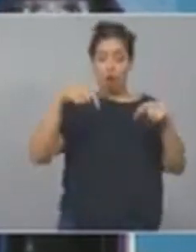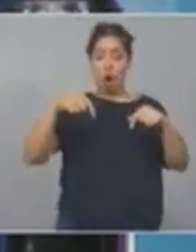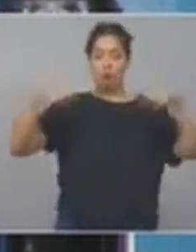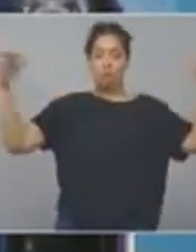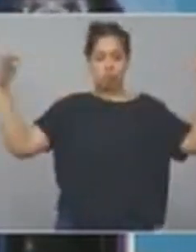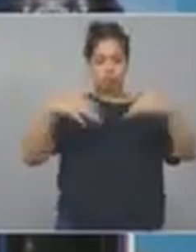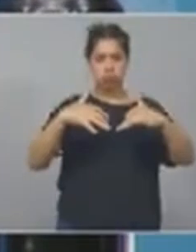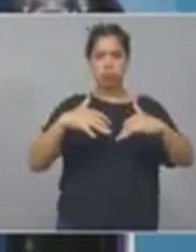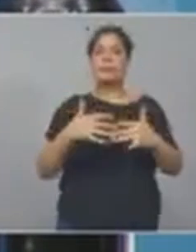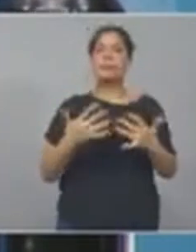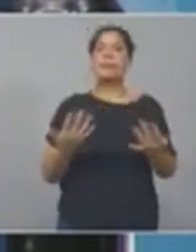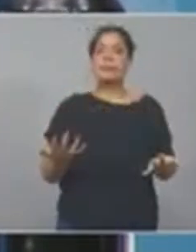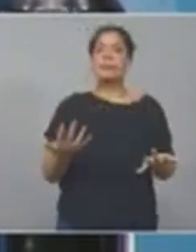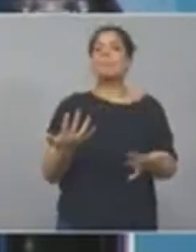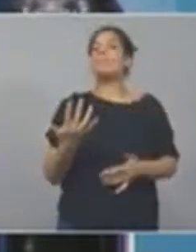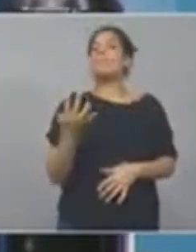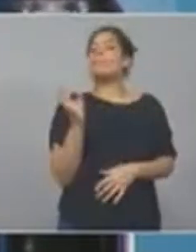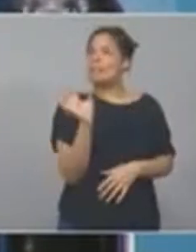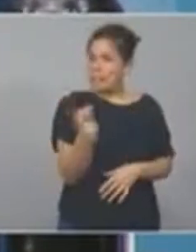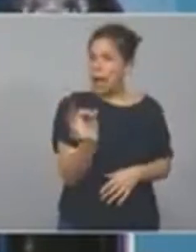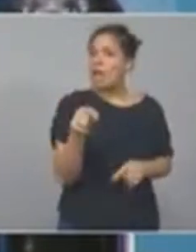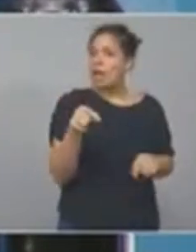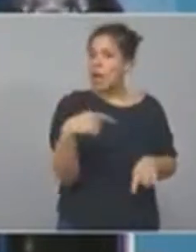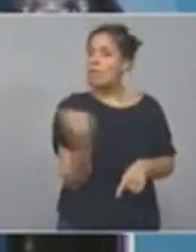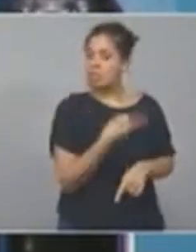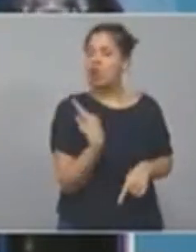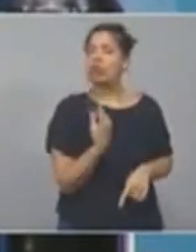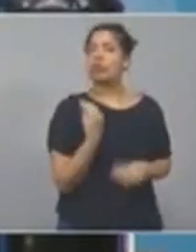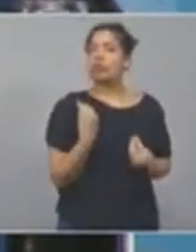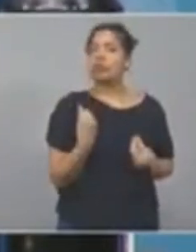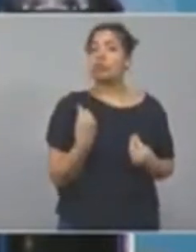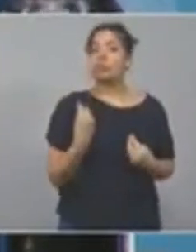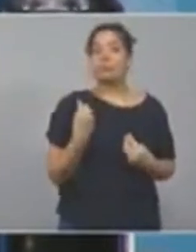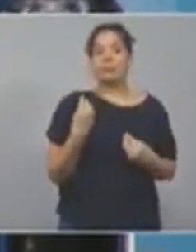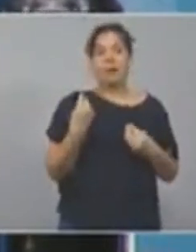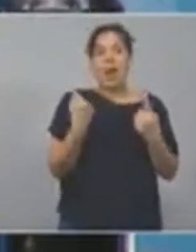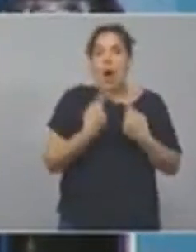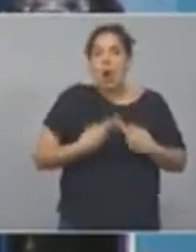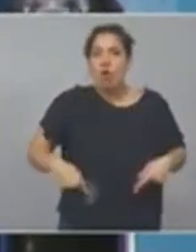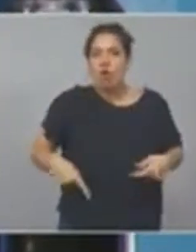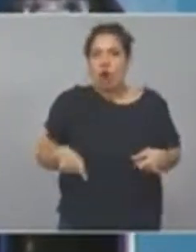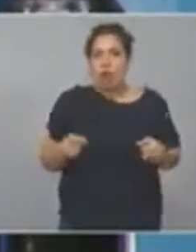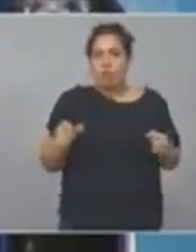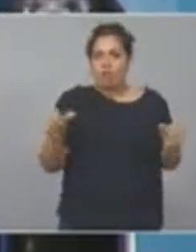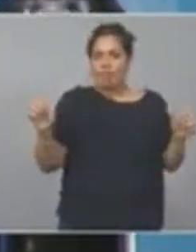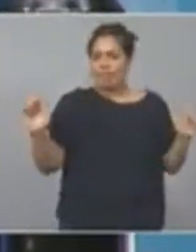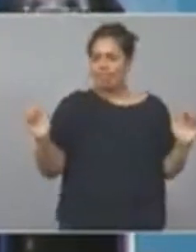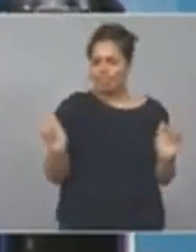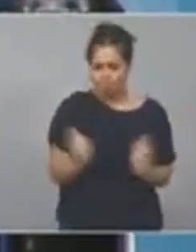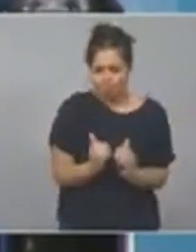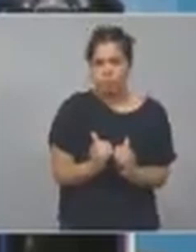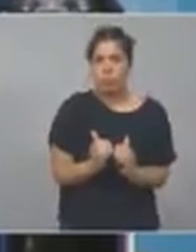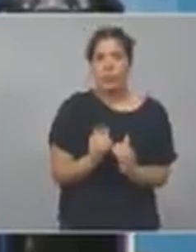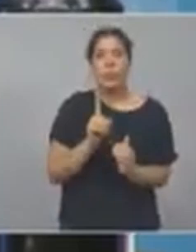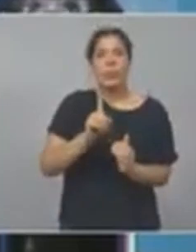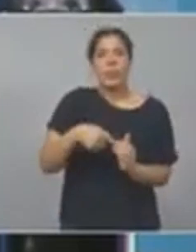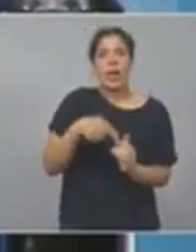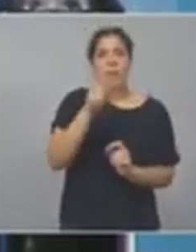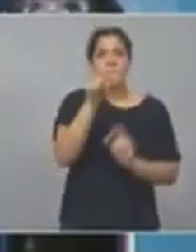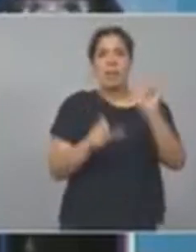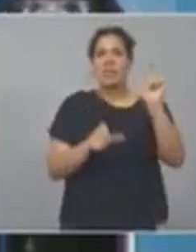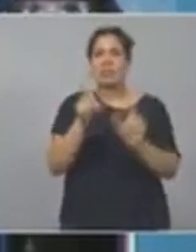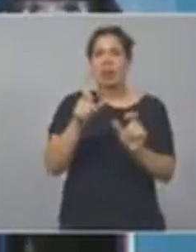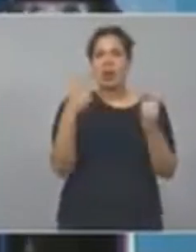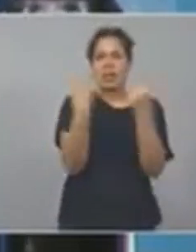esta pérdida de recursos viene una demanda y una necesidad cada vez mayor en toda la provincia de Buenos Aires. Lo he hablado